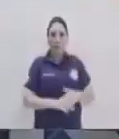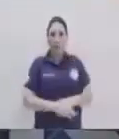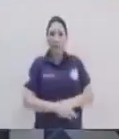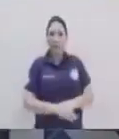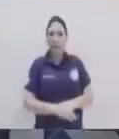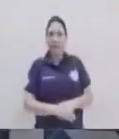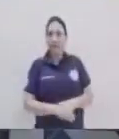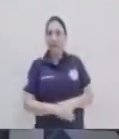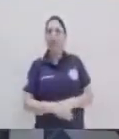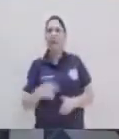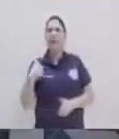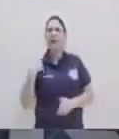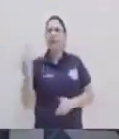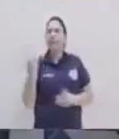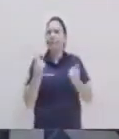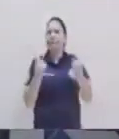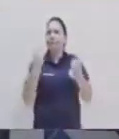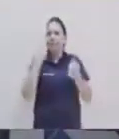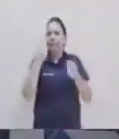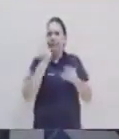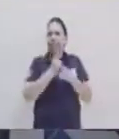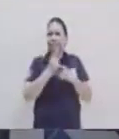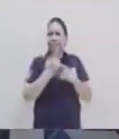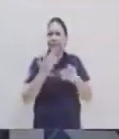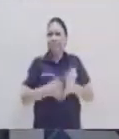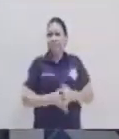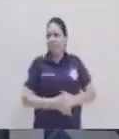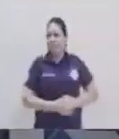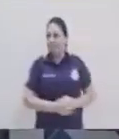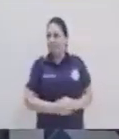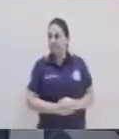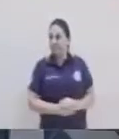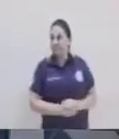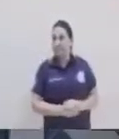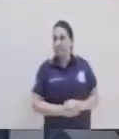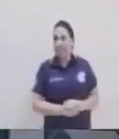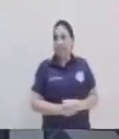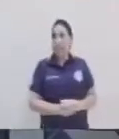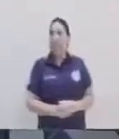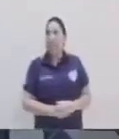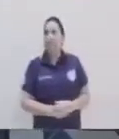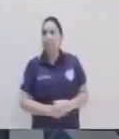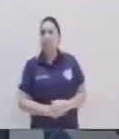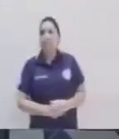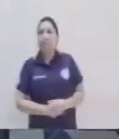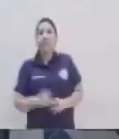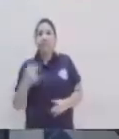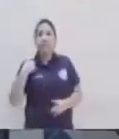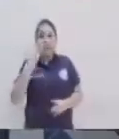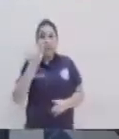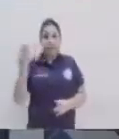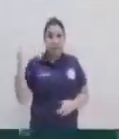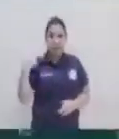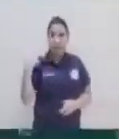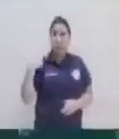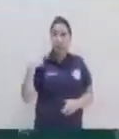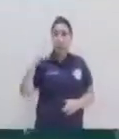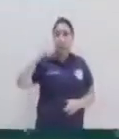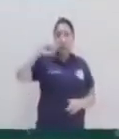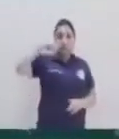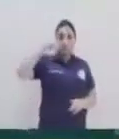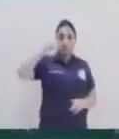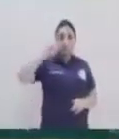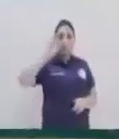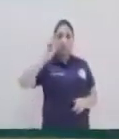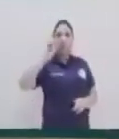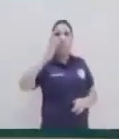¿Y qué es lo que tenemos que hacer exactamente en esa hoja para llegar a ver el tema de la parábola? Muy bien, vamos a construir la parábola